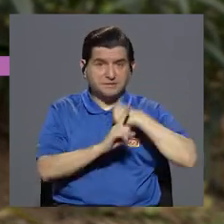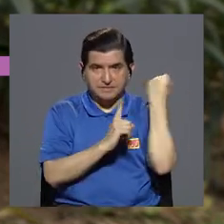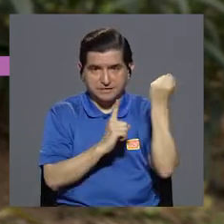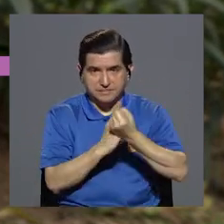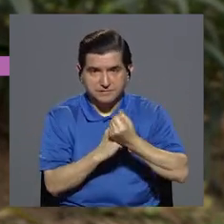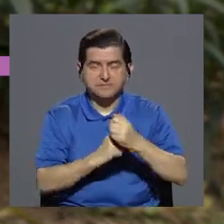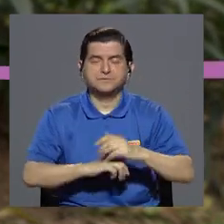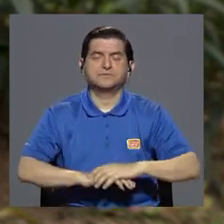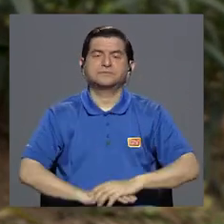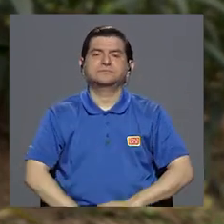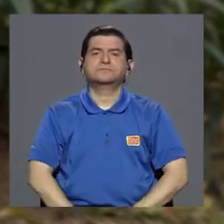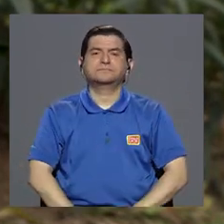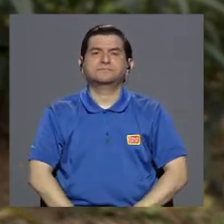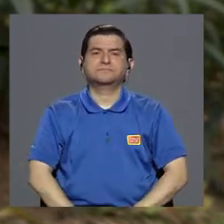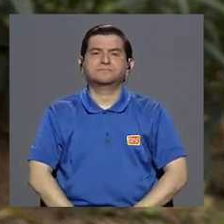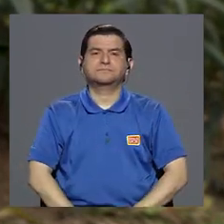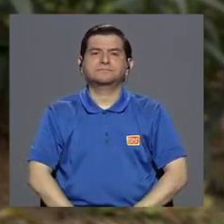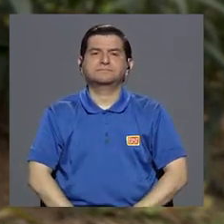circunstancia.